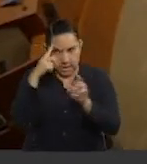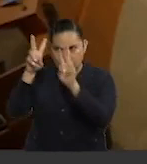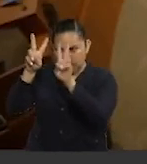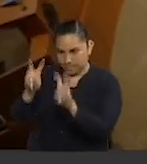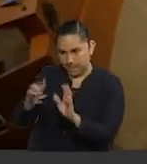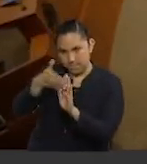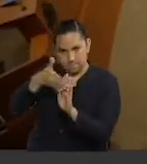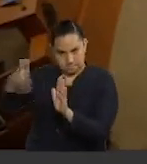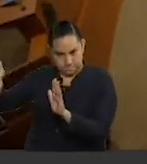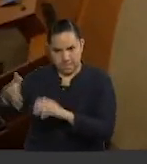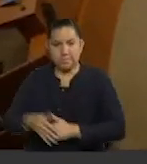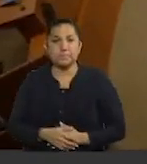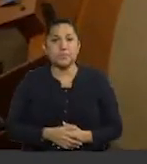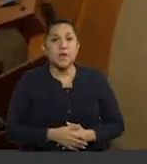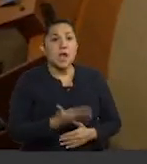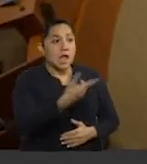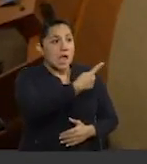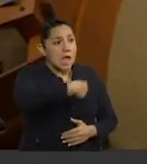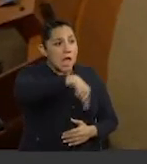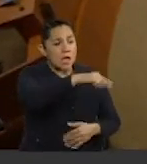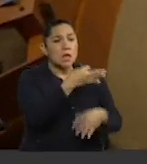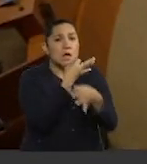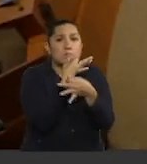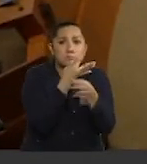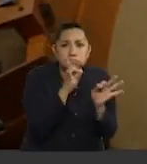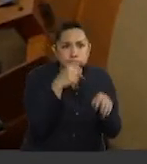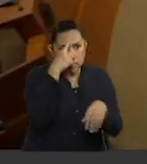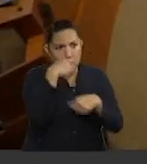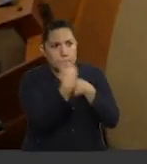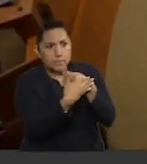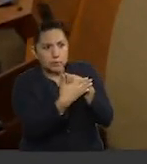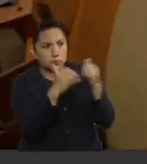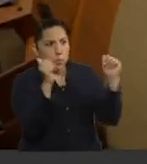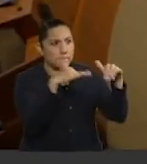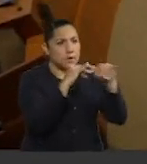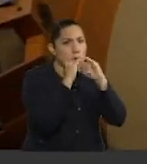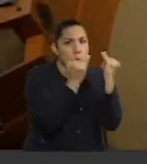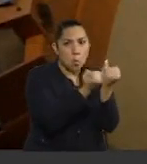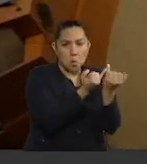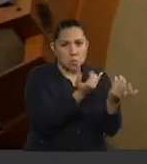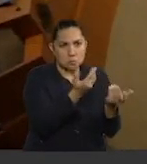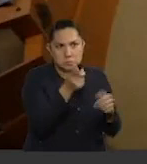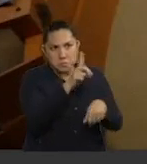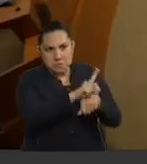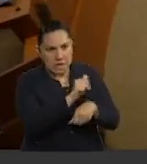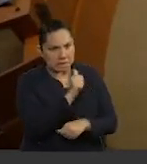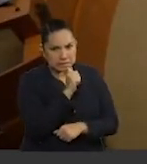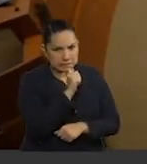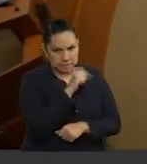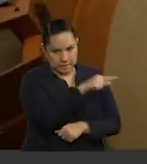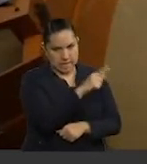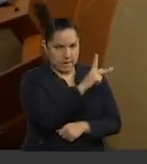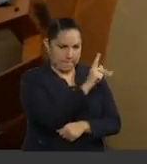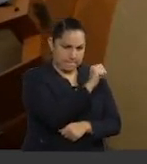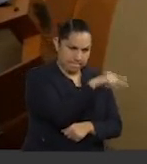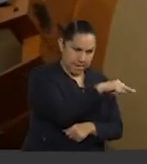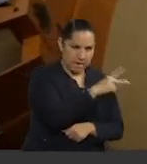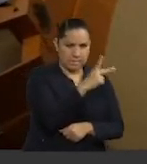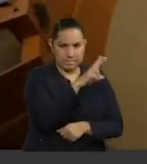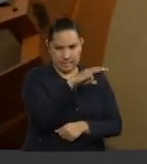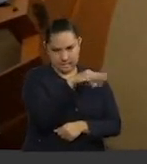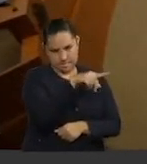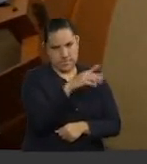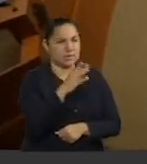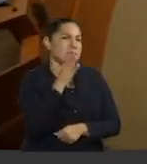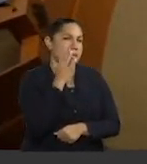Y quienes no han dado a conocer detalles sobre sus reuniones son los grupos parlamentarios del PAN y del Partido Verde Ecologista de México en el